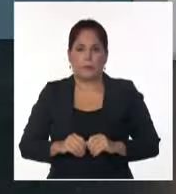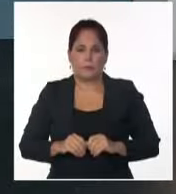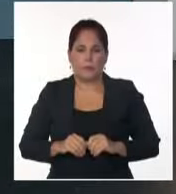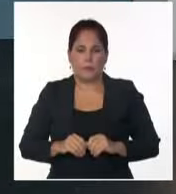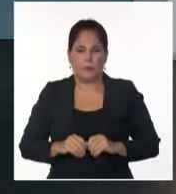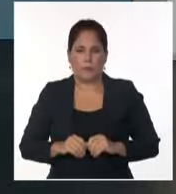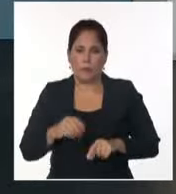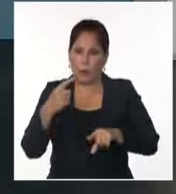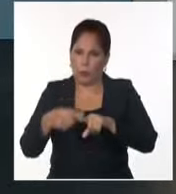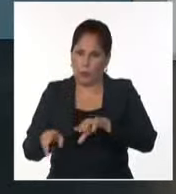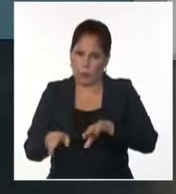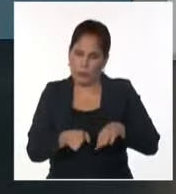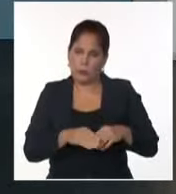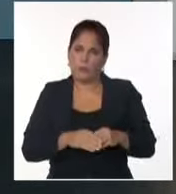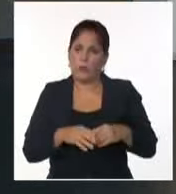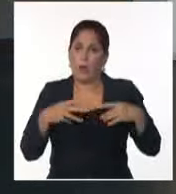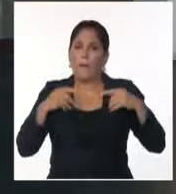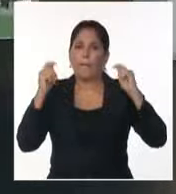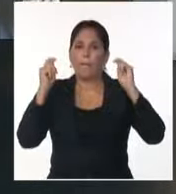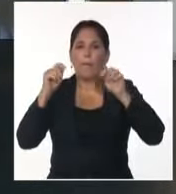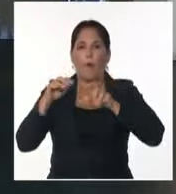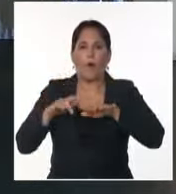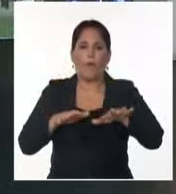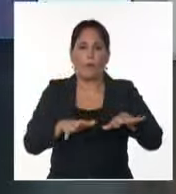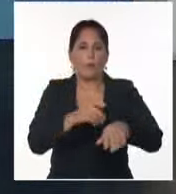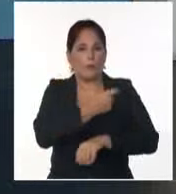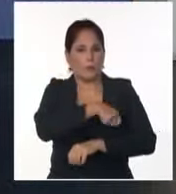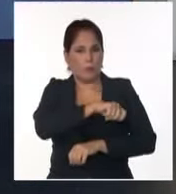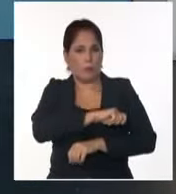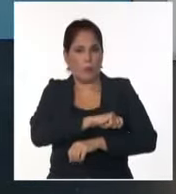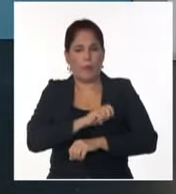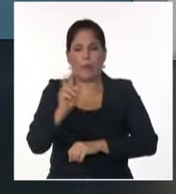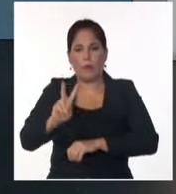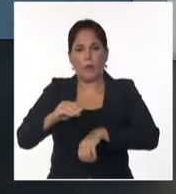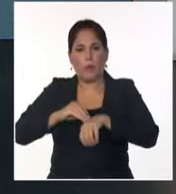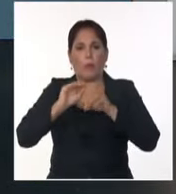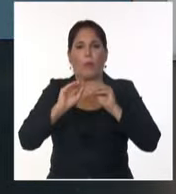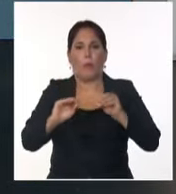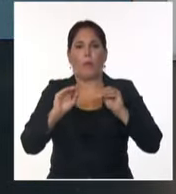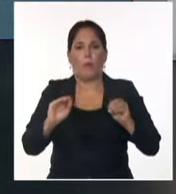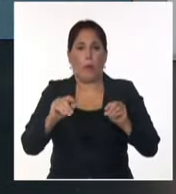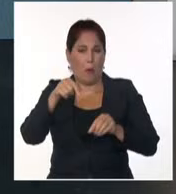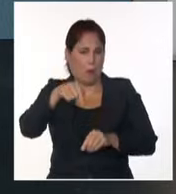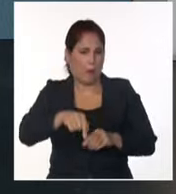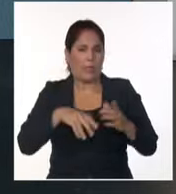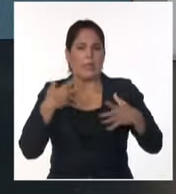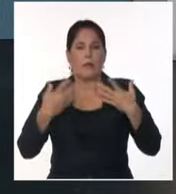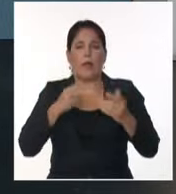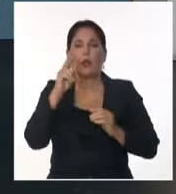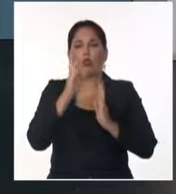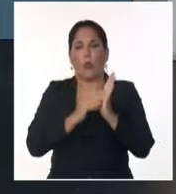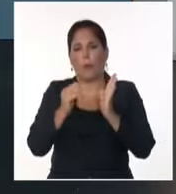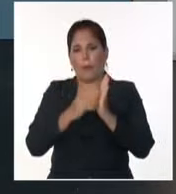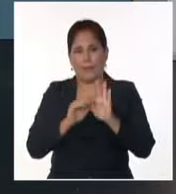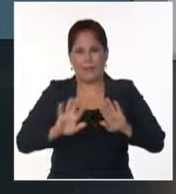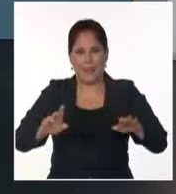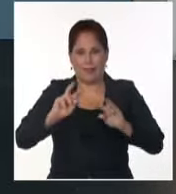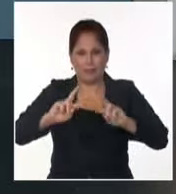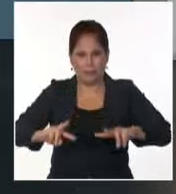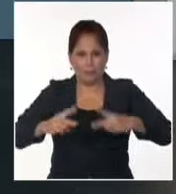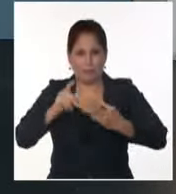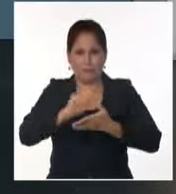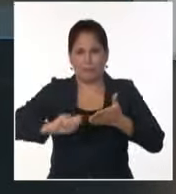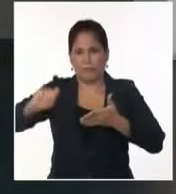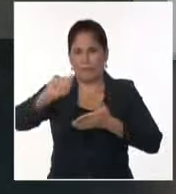Y una gran movilización popular en Venezuela fue convocada este sábado para celebrar los dos meses de la reelección del